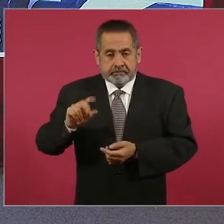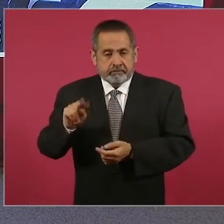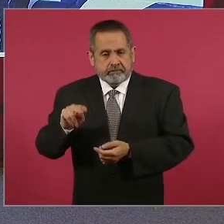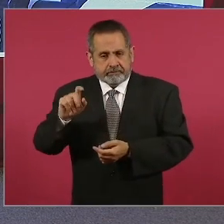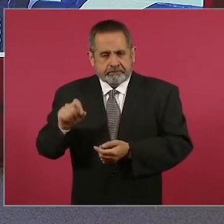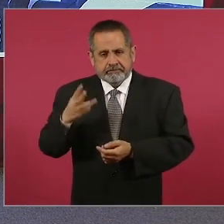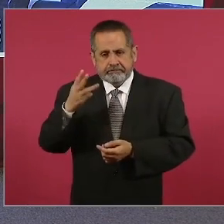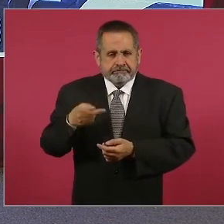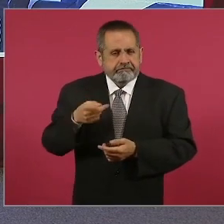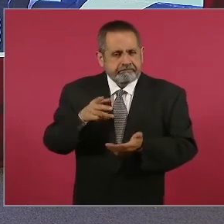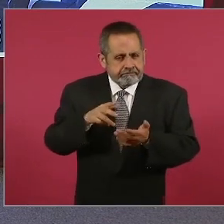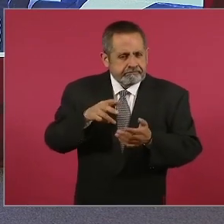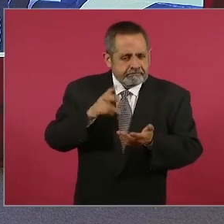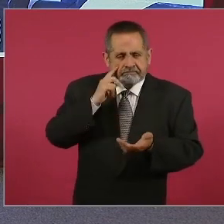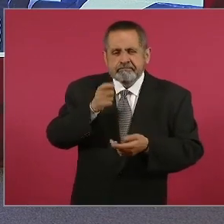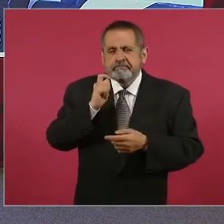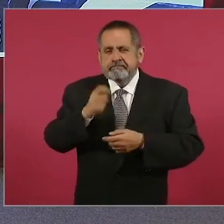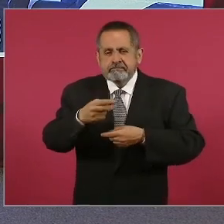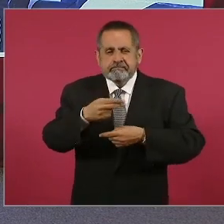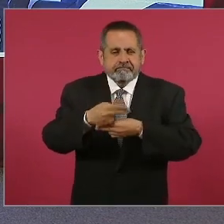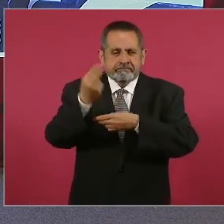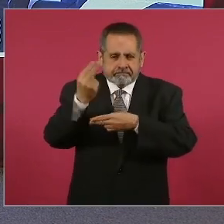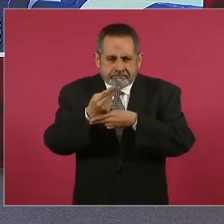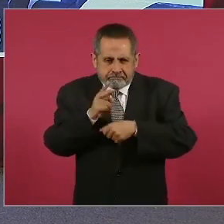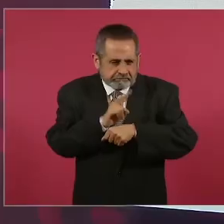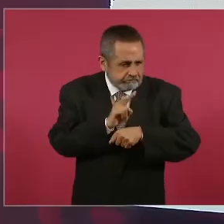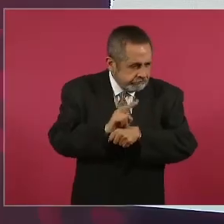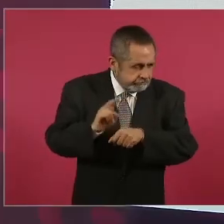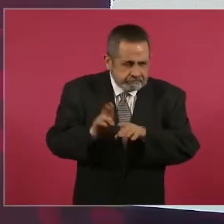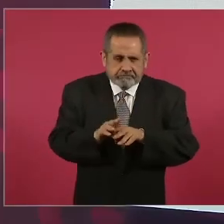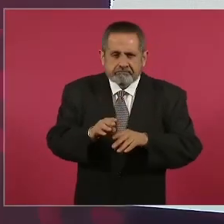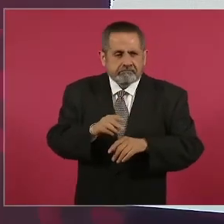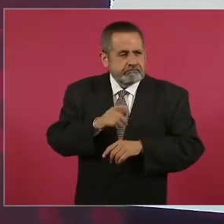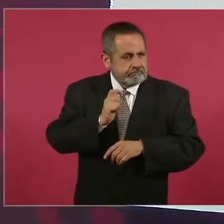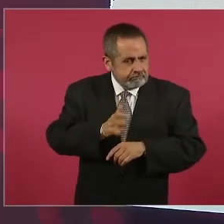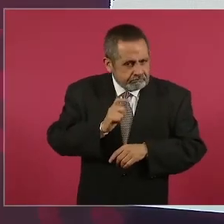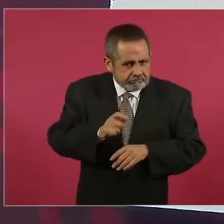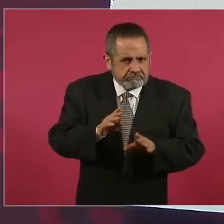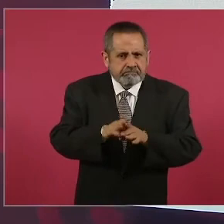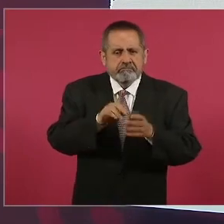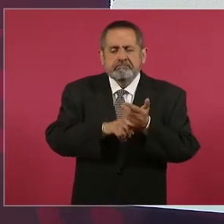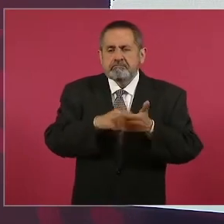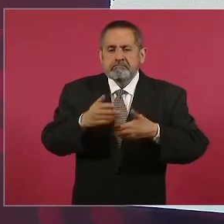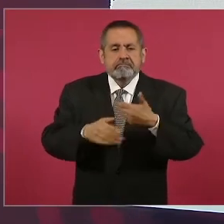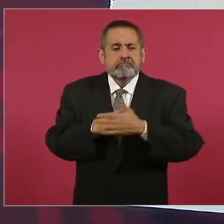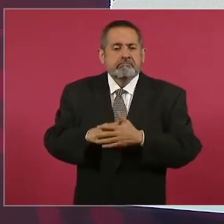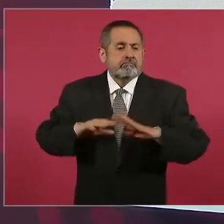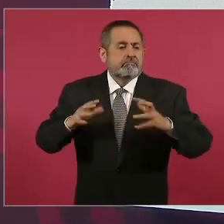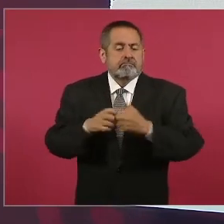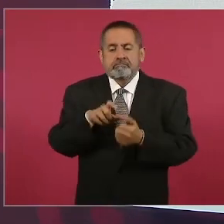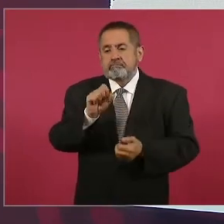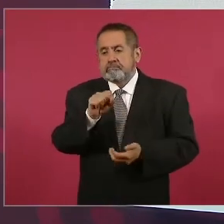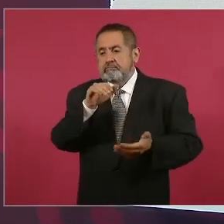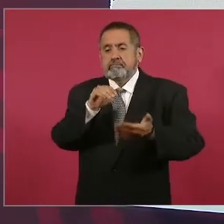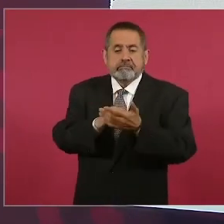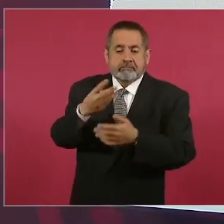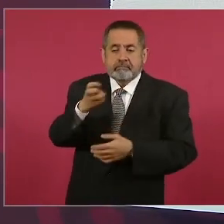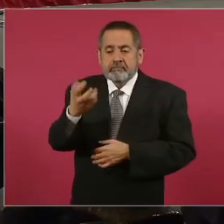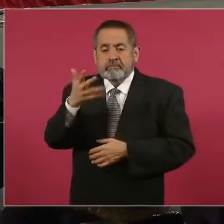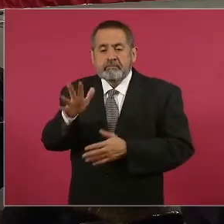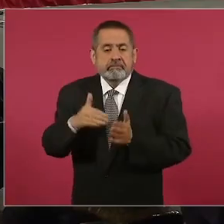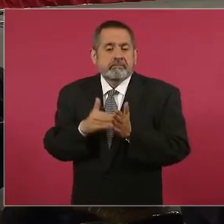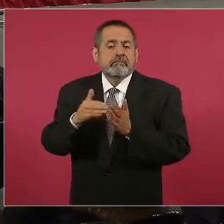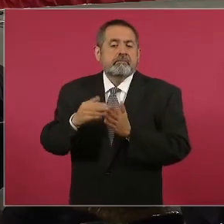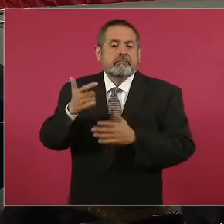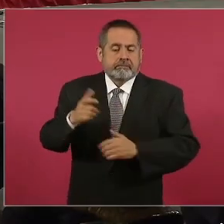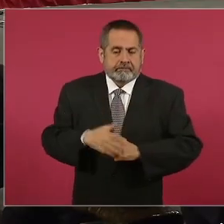ha impulsado el plan caseta segura de 60 mil 310 millones de pesos. Eso sería